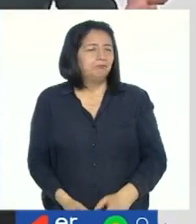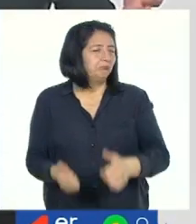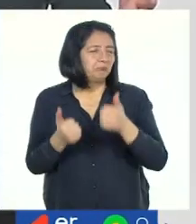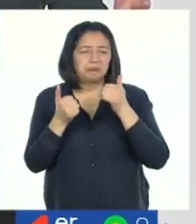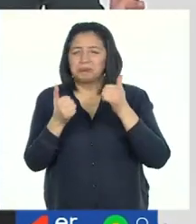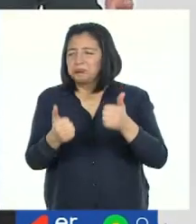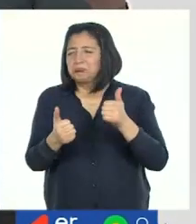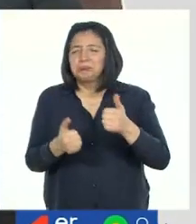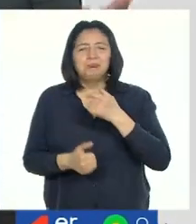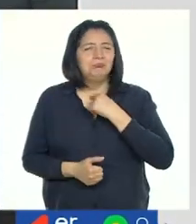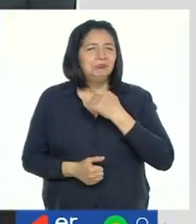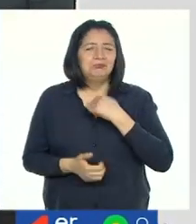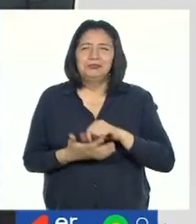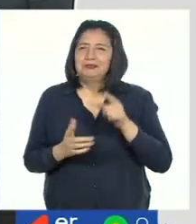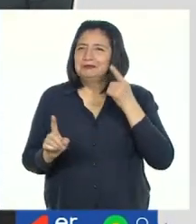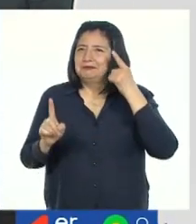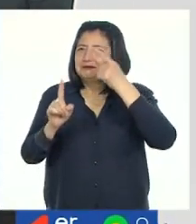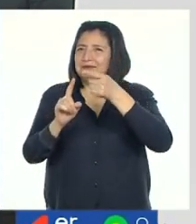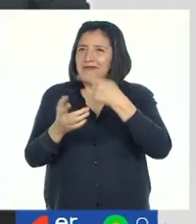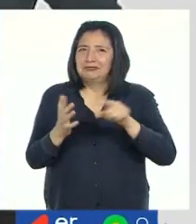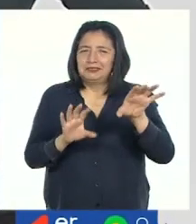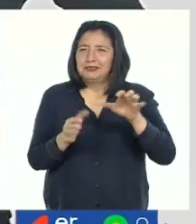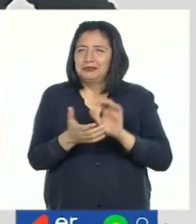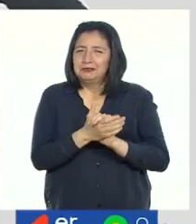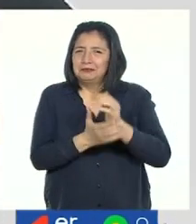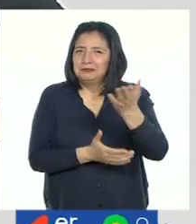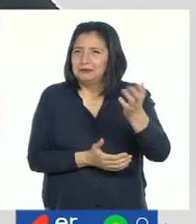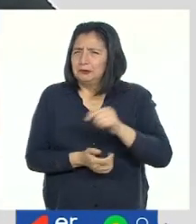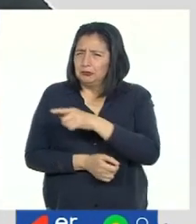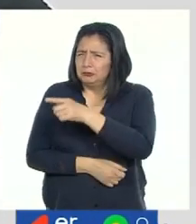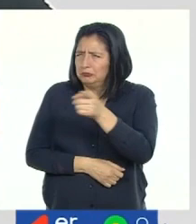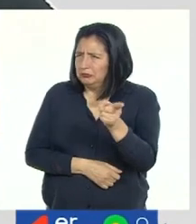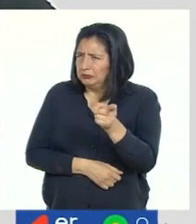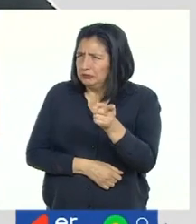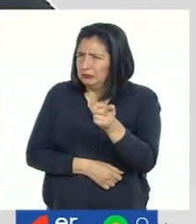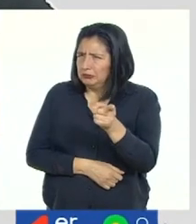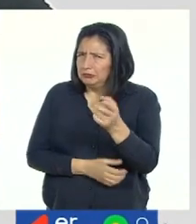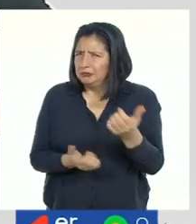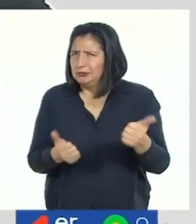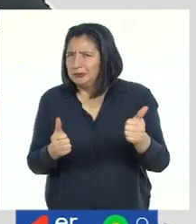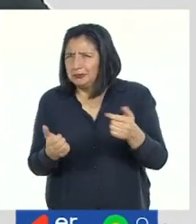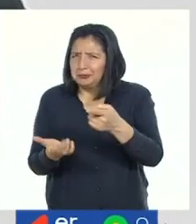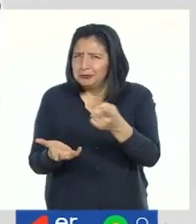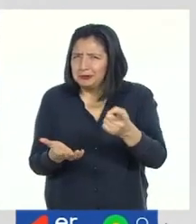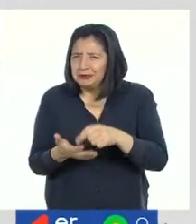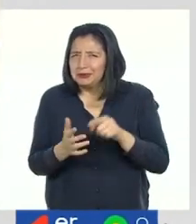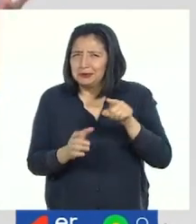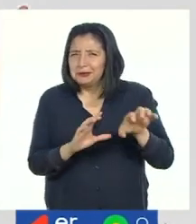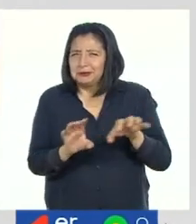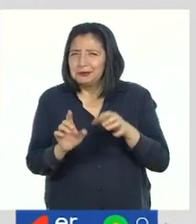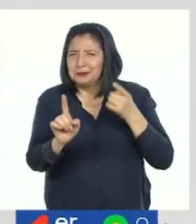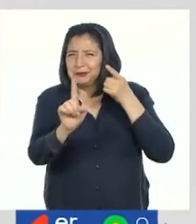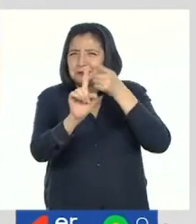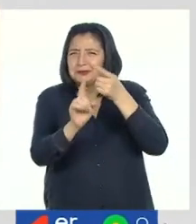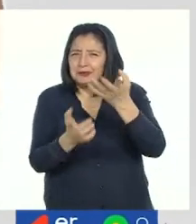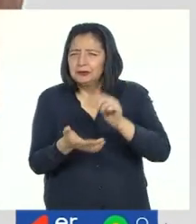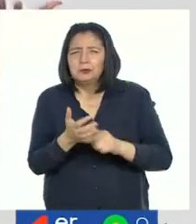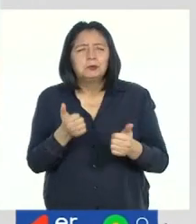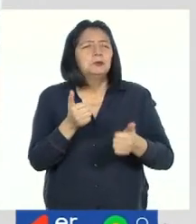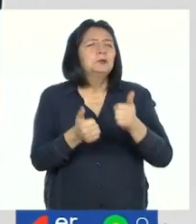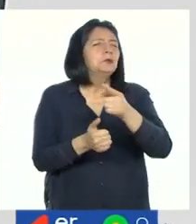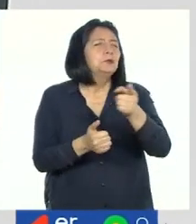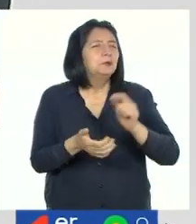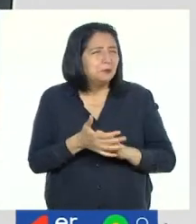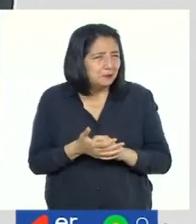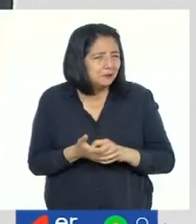¡Genial! ¡Me ha encantado el reto de nuestro amigo! ¡Bien! ¿Y ¿Cómo están sus retos? ¿Cuál ha sido la actividad